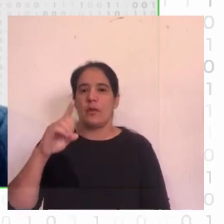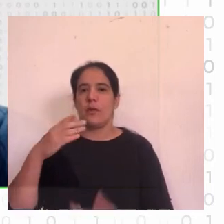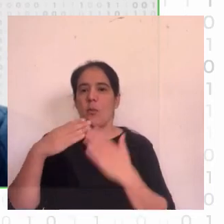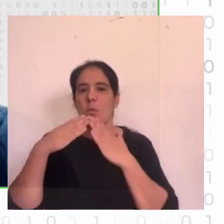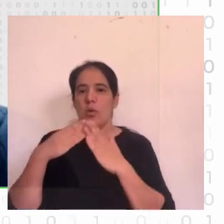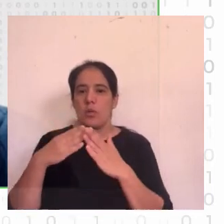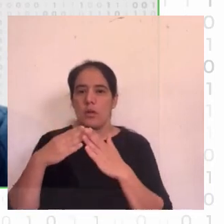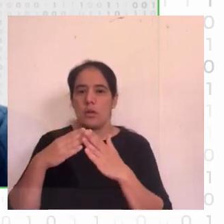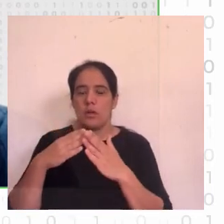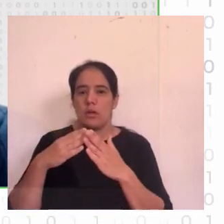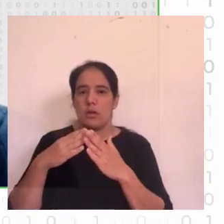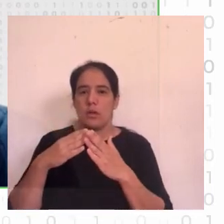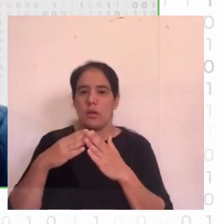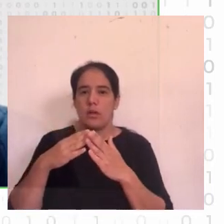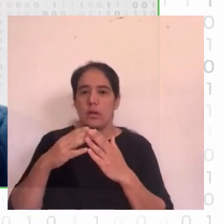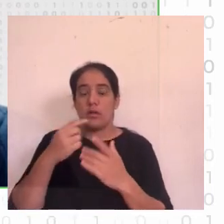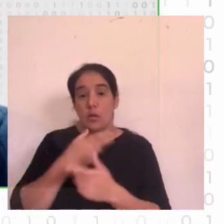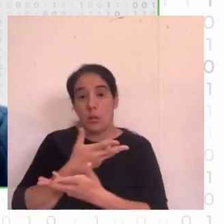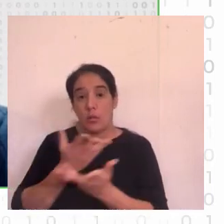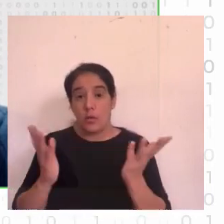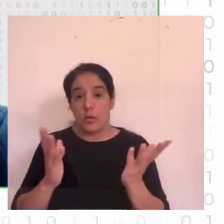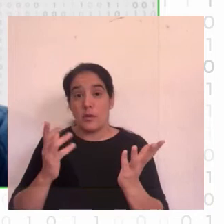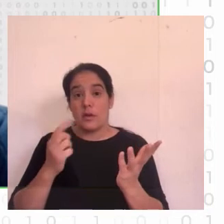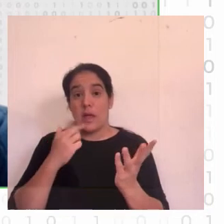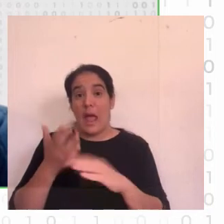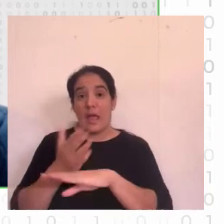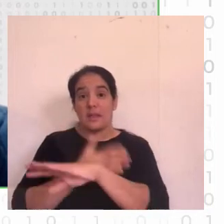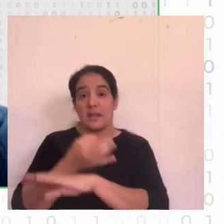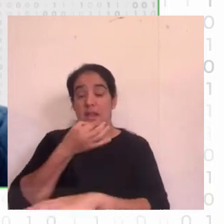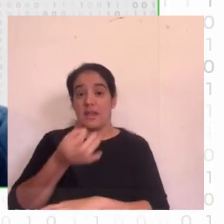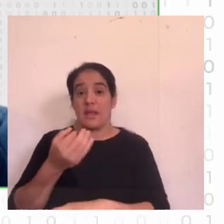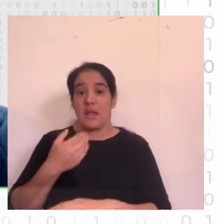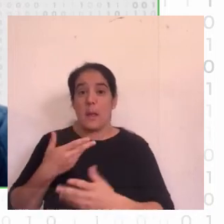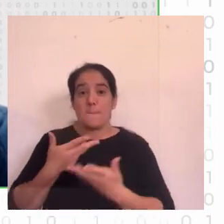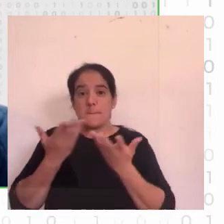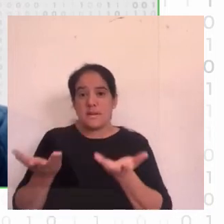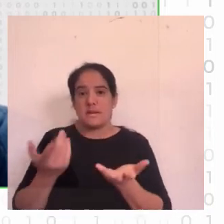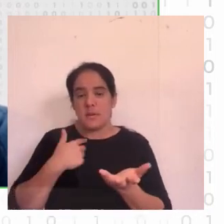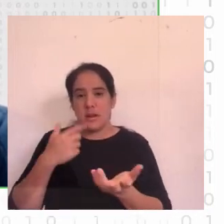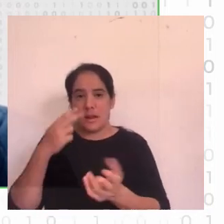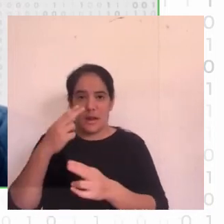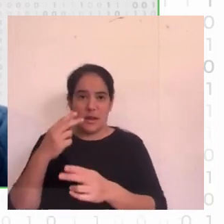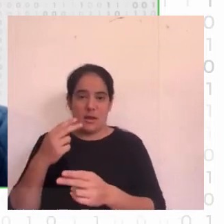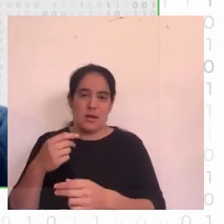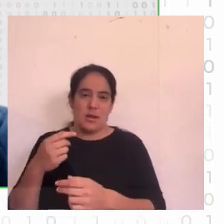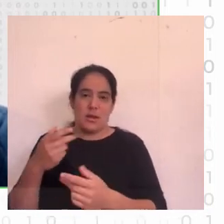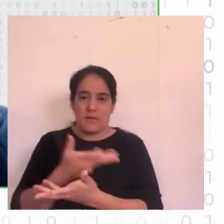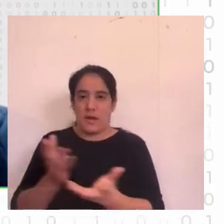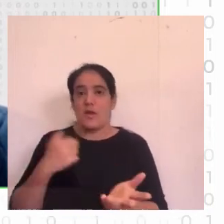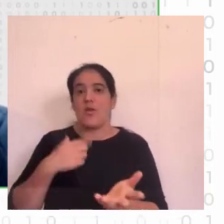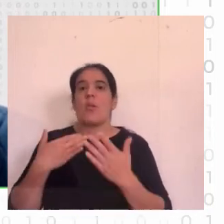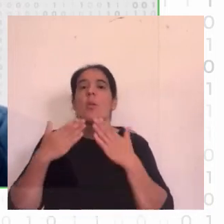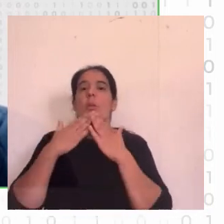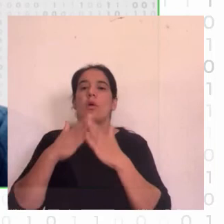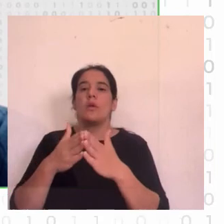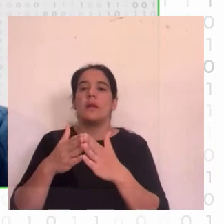la presentación que hizo pero antes la invitamos a que brevemente si se presenta para la audiencia por favor y después lo que te queremos preguntar es justamente